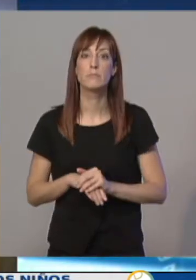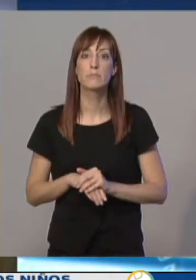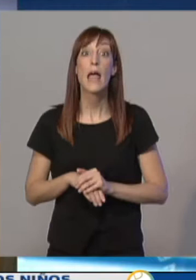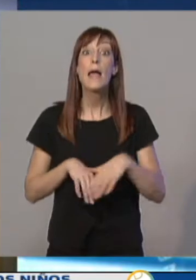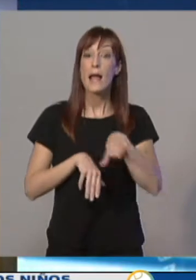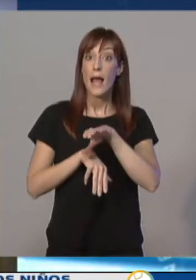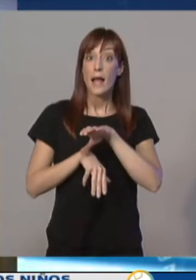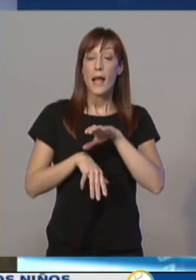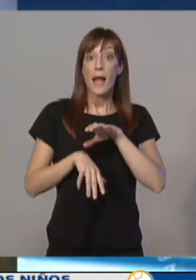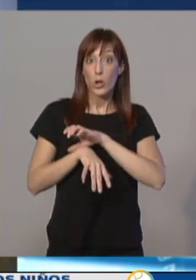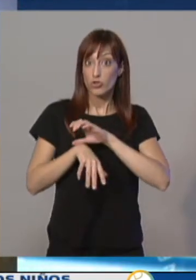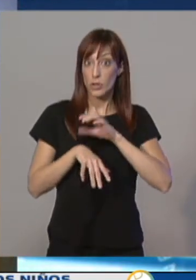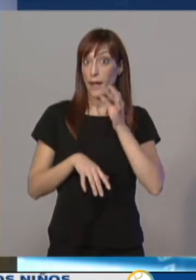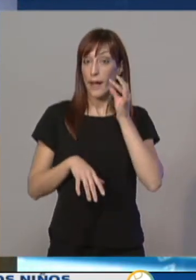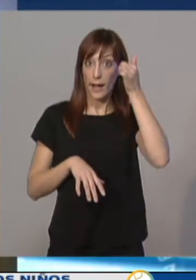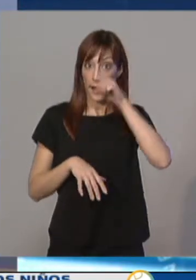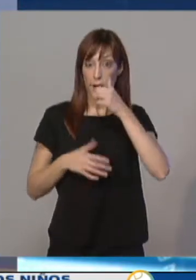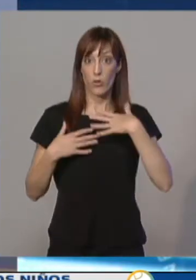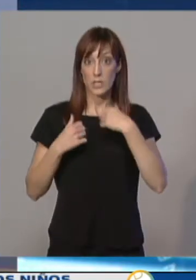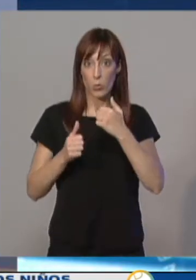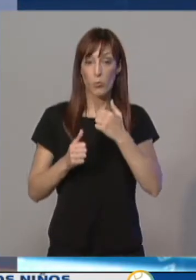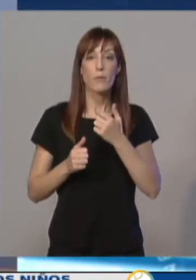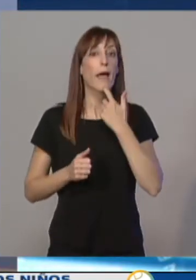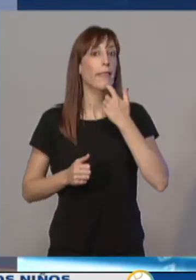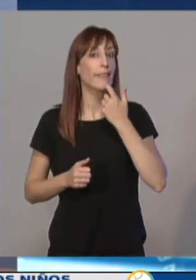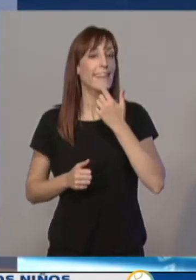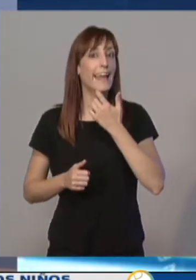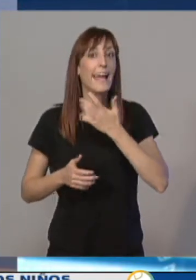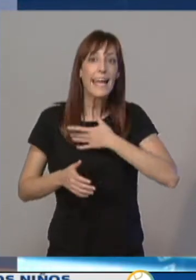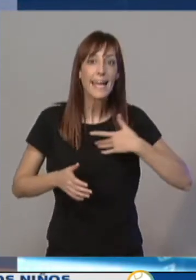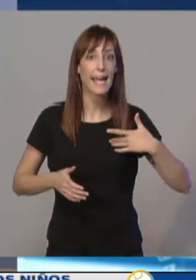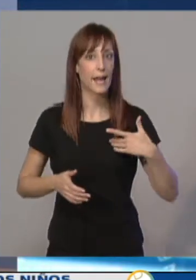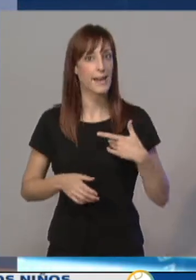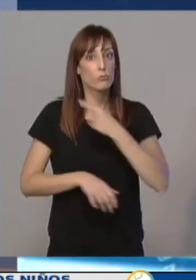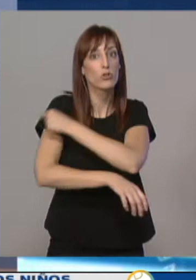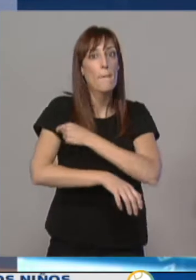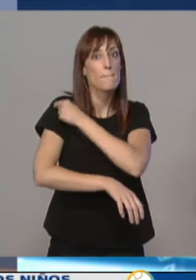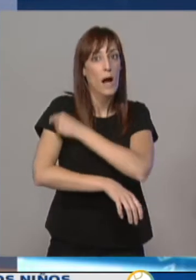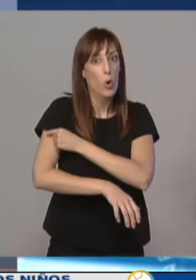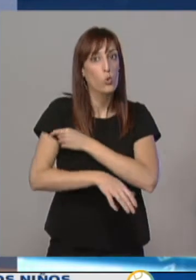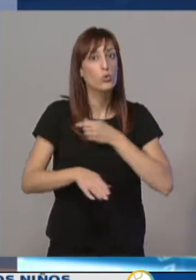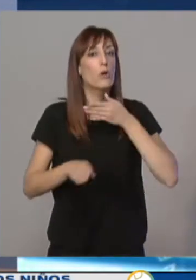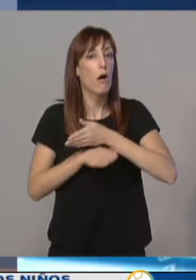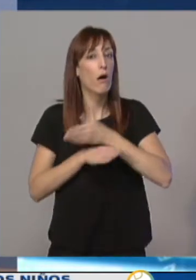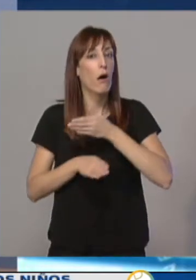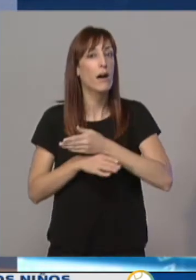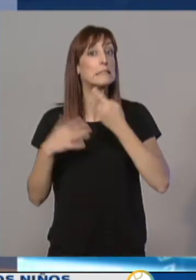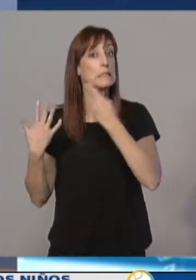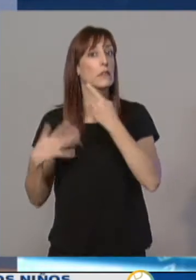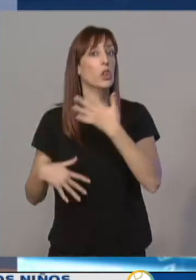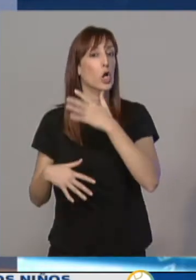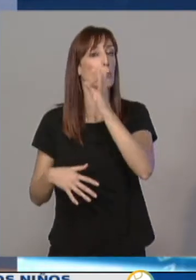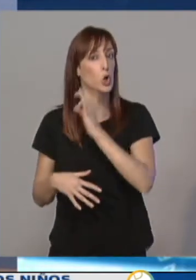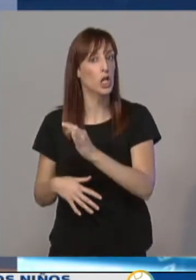son los objetivos que se han marcado para esta campaña. Vamos alcanzar al menos una cobertura de vacunación superior al 65% en las